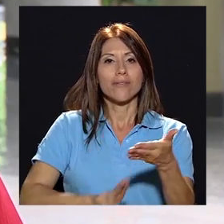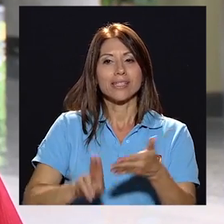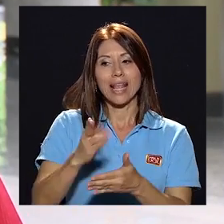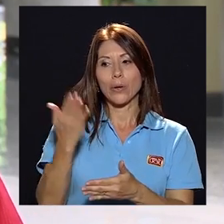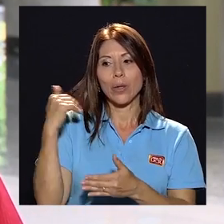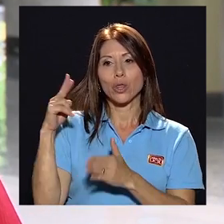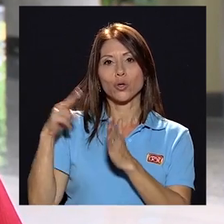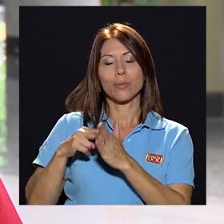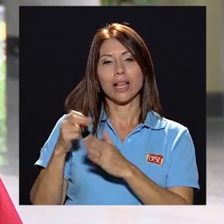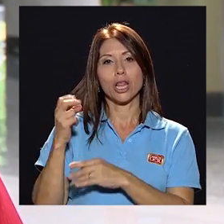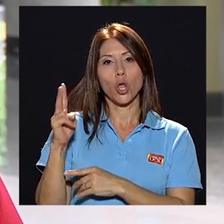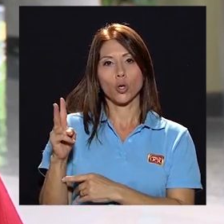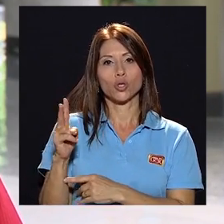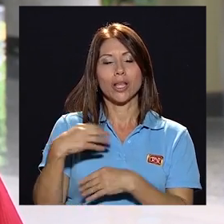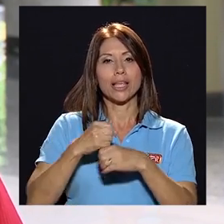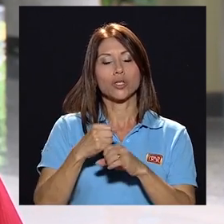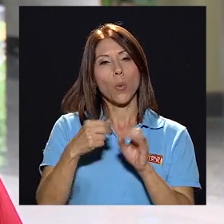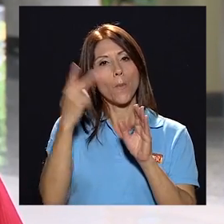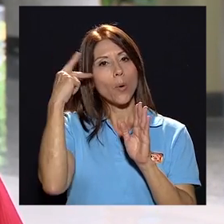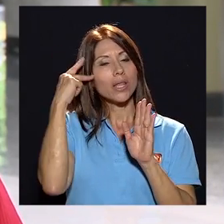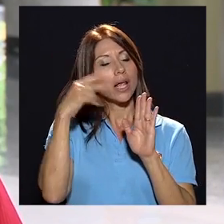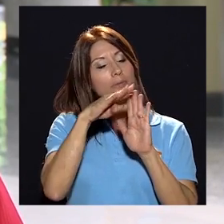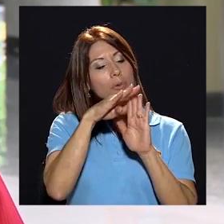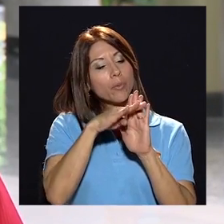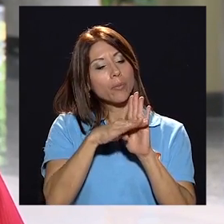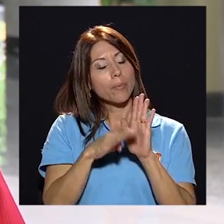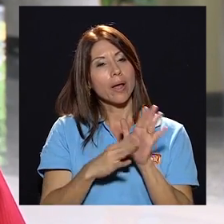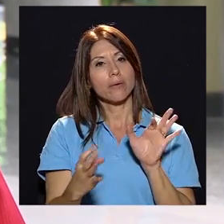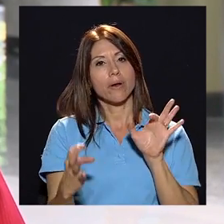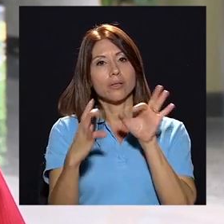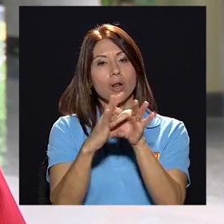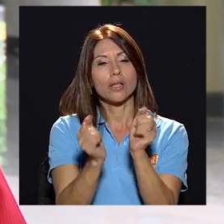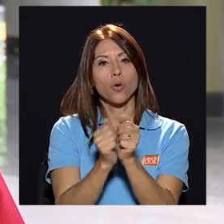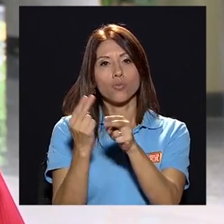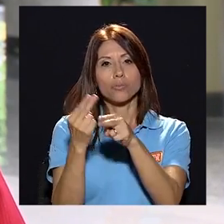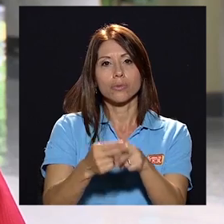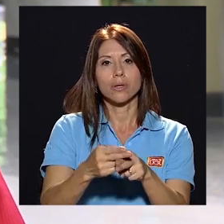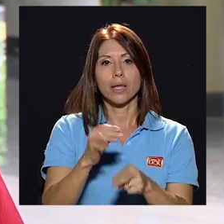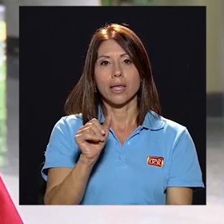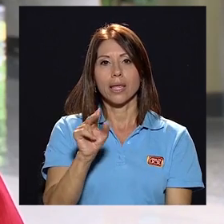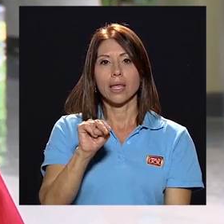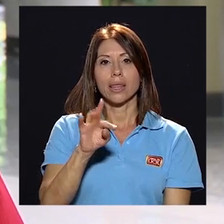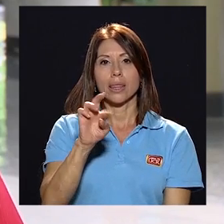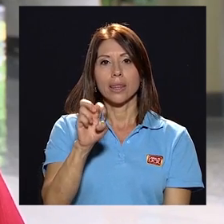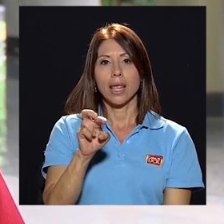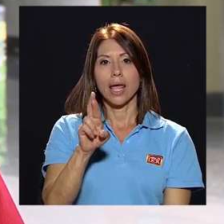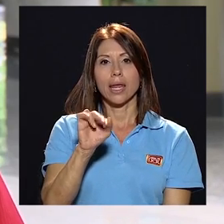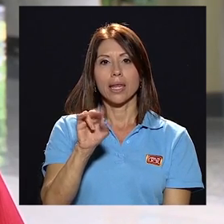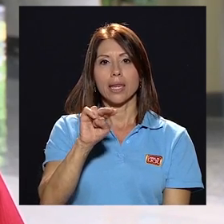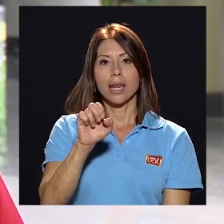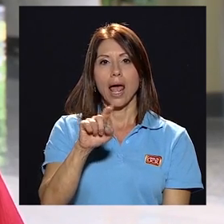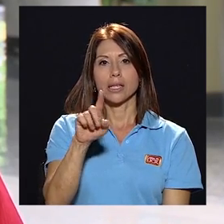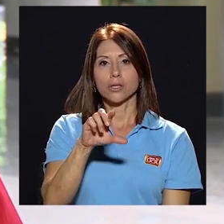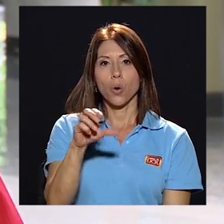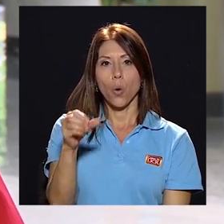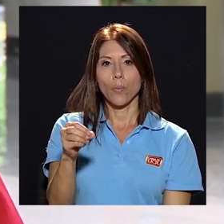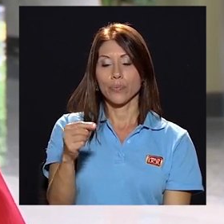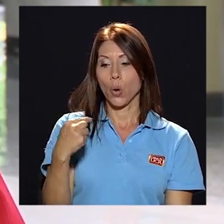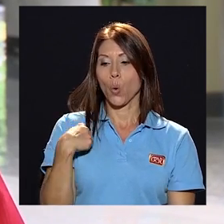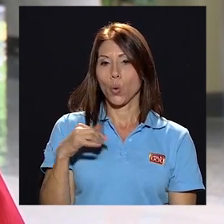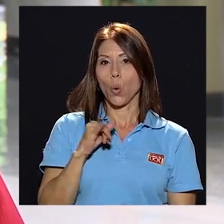2012 una serie de políticas relacionadas con el interinazgo y la labor del consejo